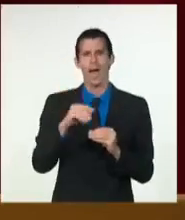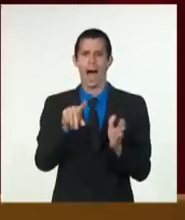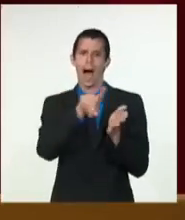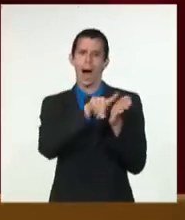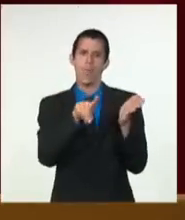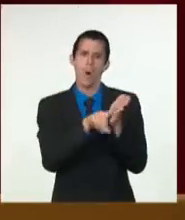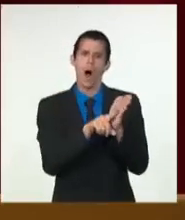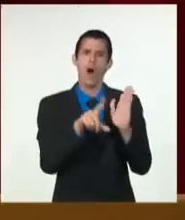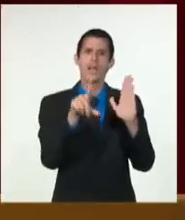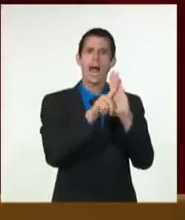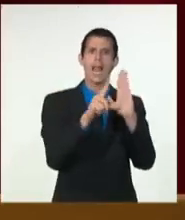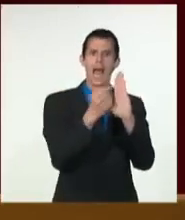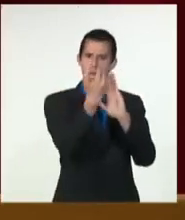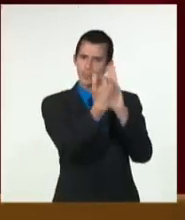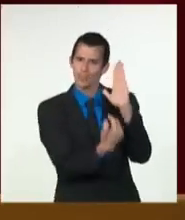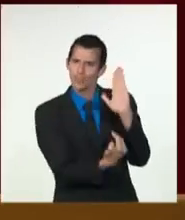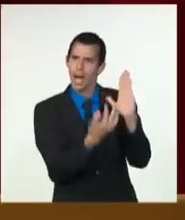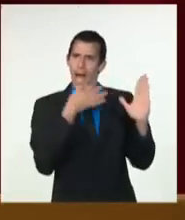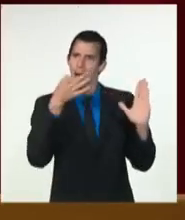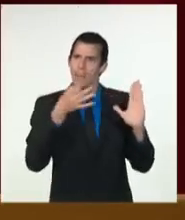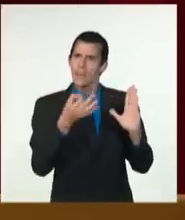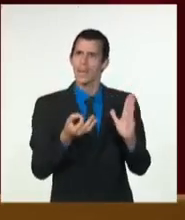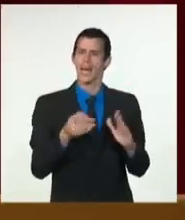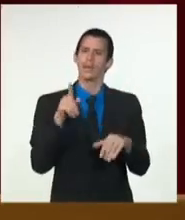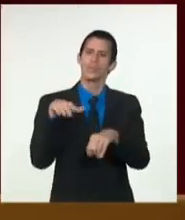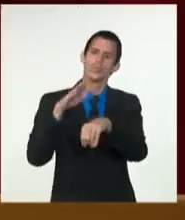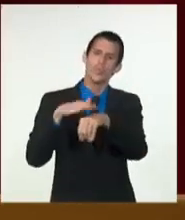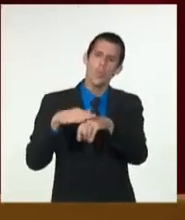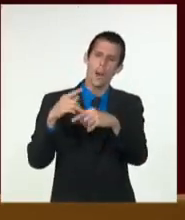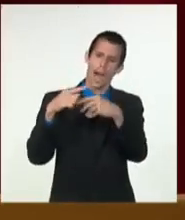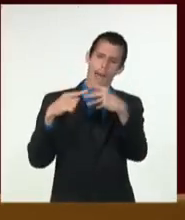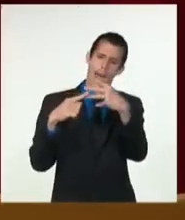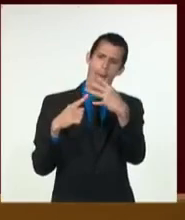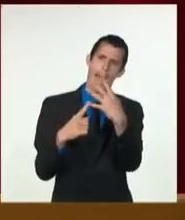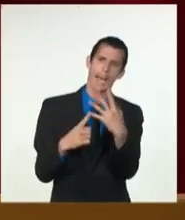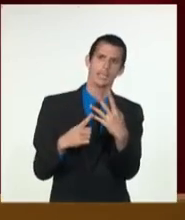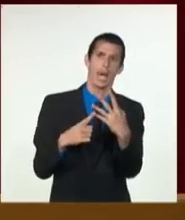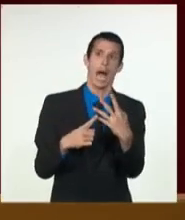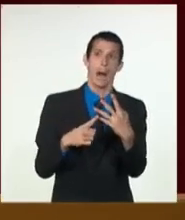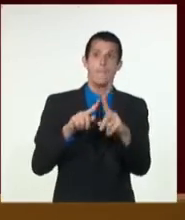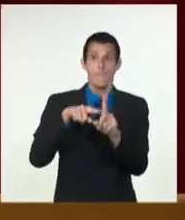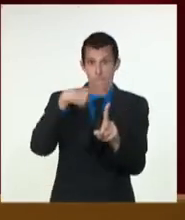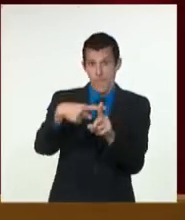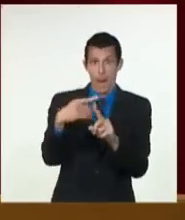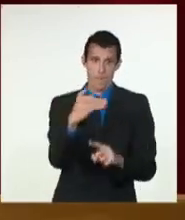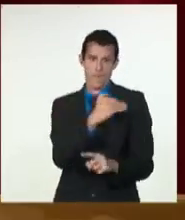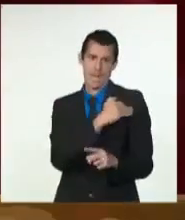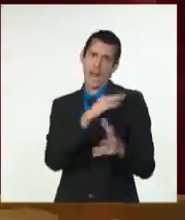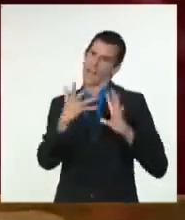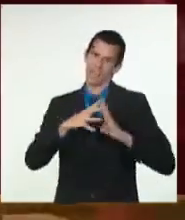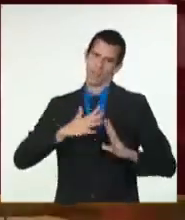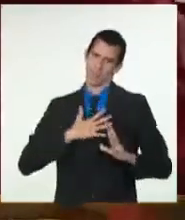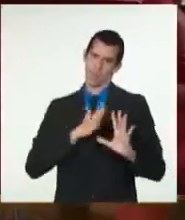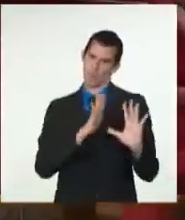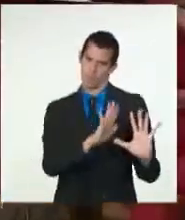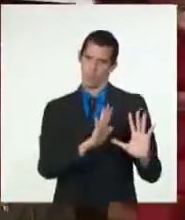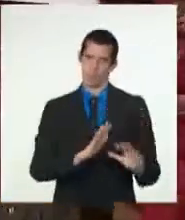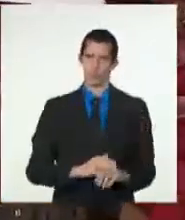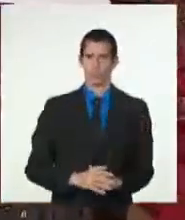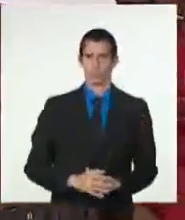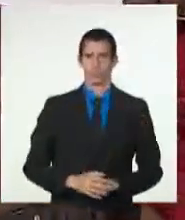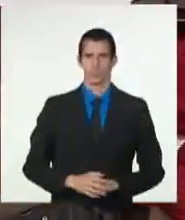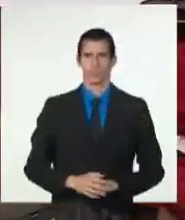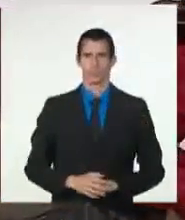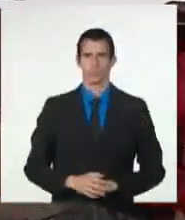legislatura. Se atempera a las condiciones socioeconómicas de nuestro país y al desarrollo y característica de nuestras